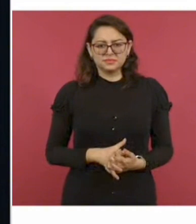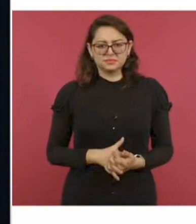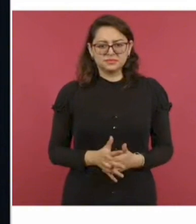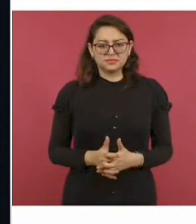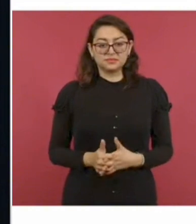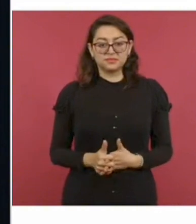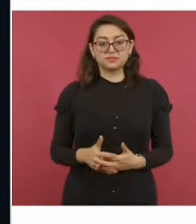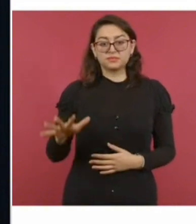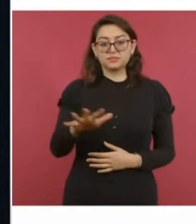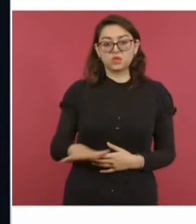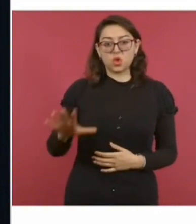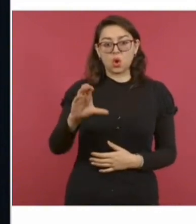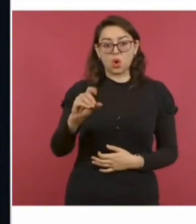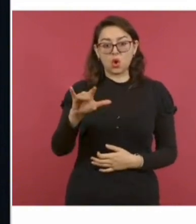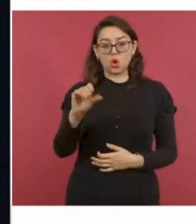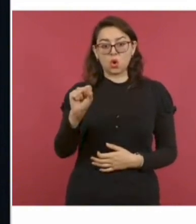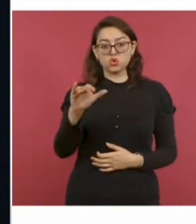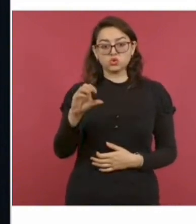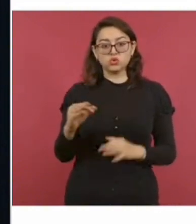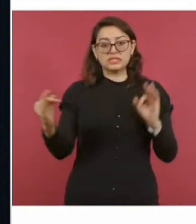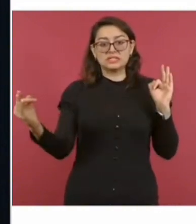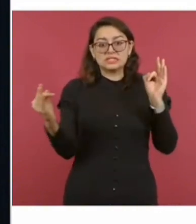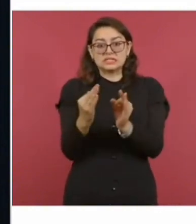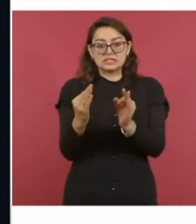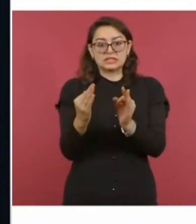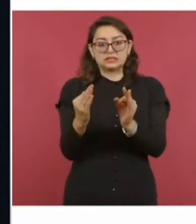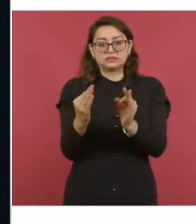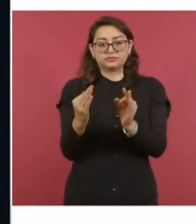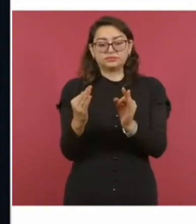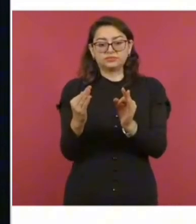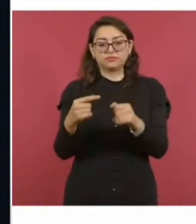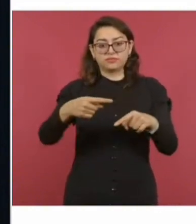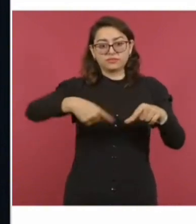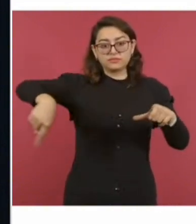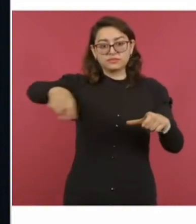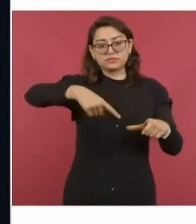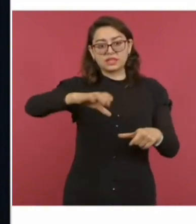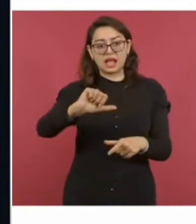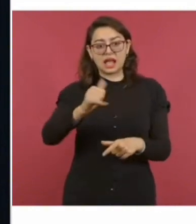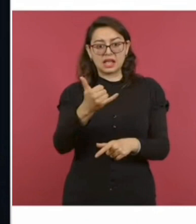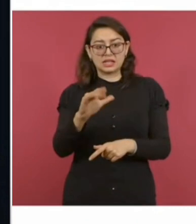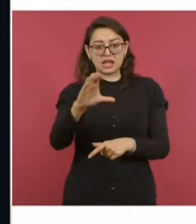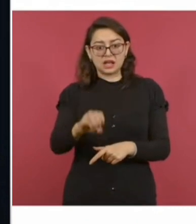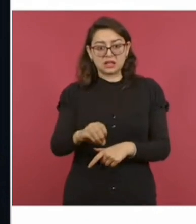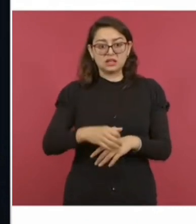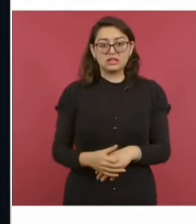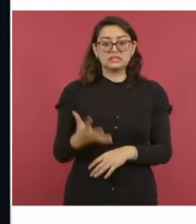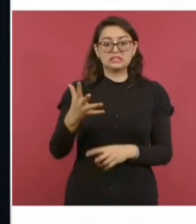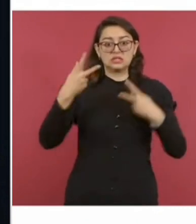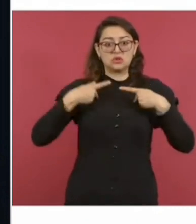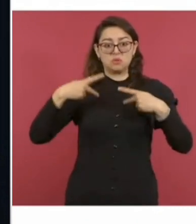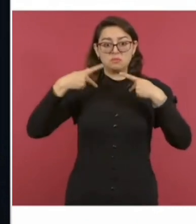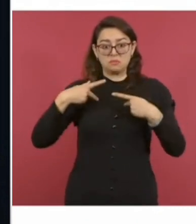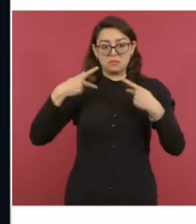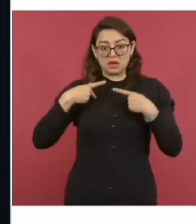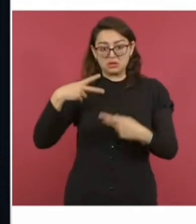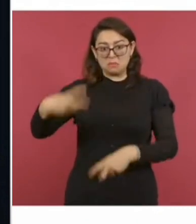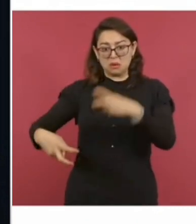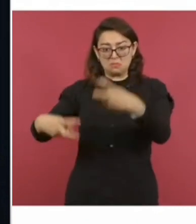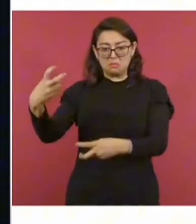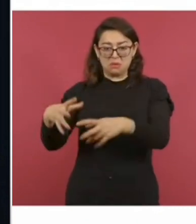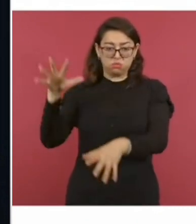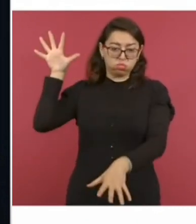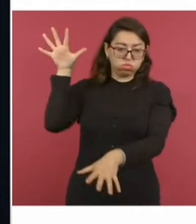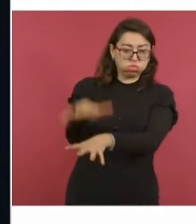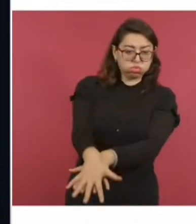en la colonia Colosio, cerca de la Glorieta de Cayaco, se reportan cinco personas sepultadas bajo